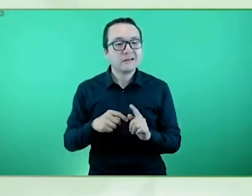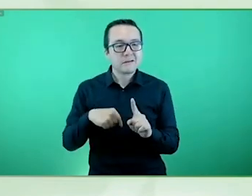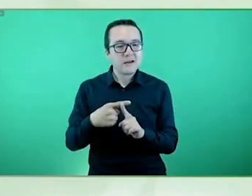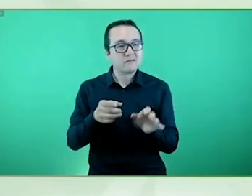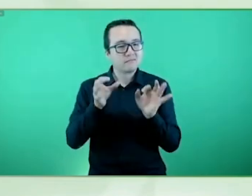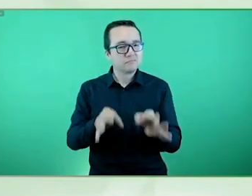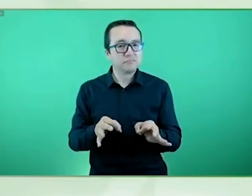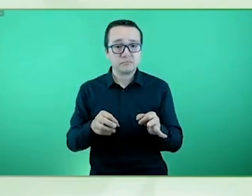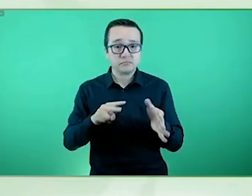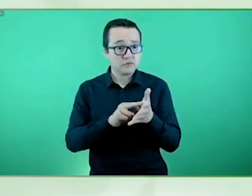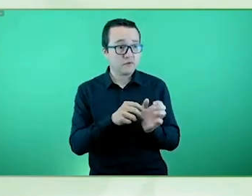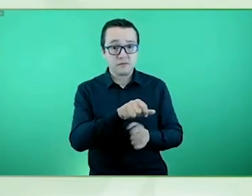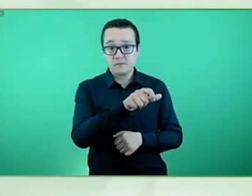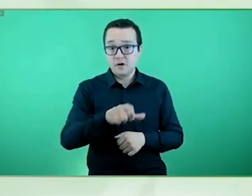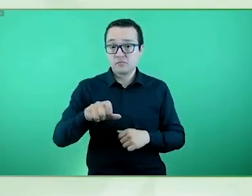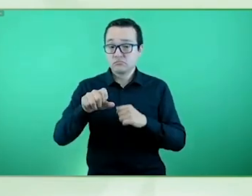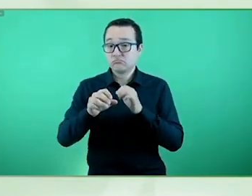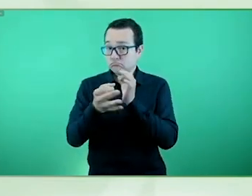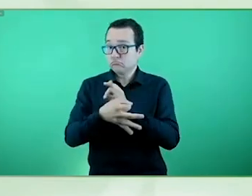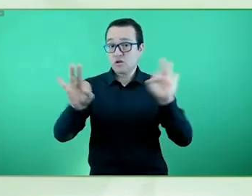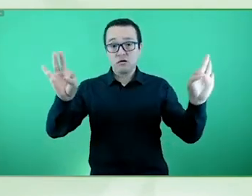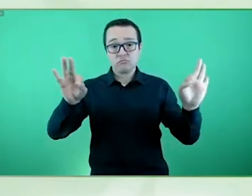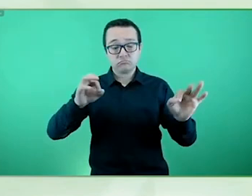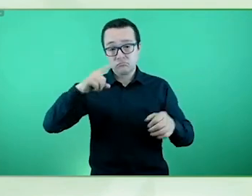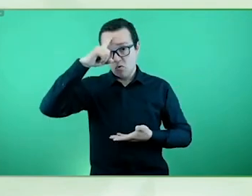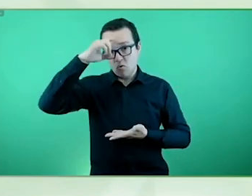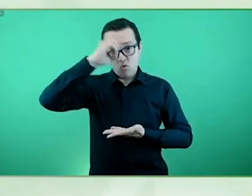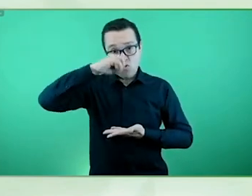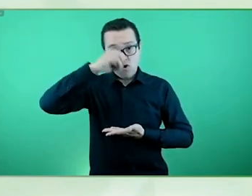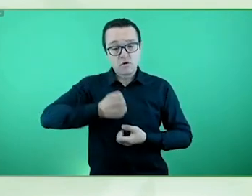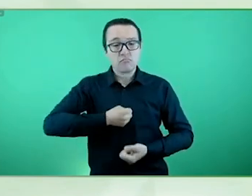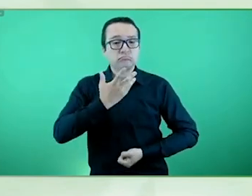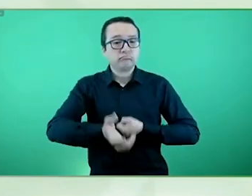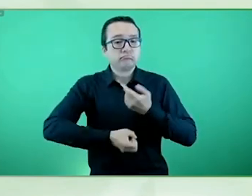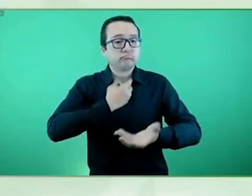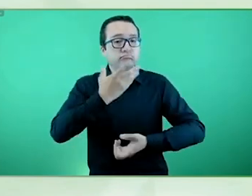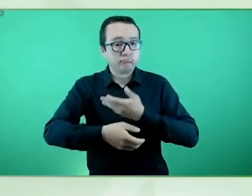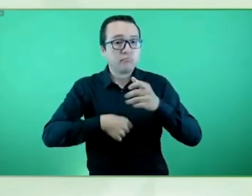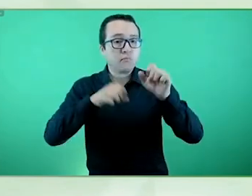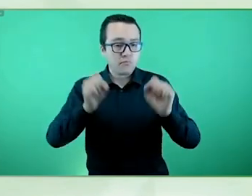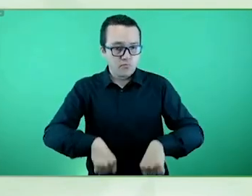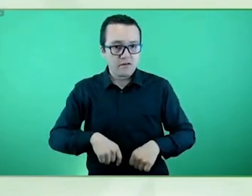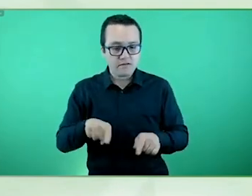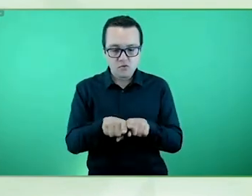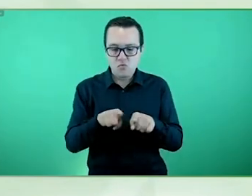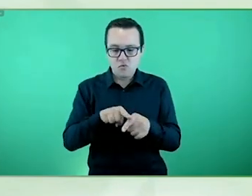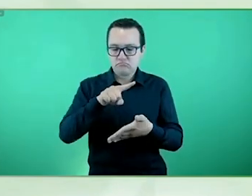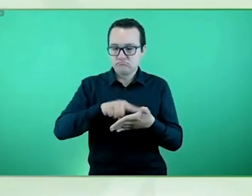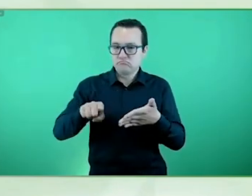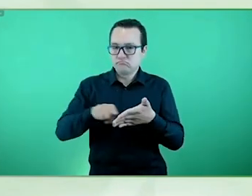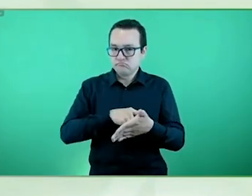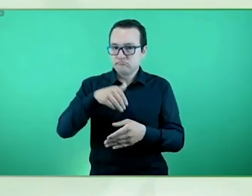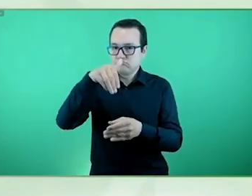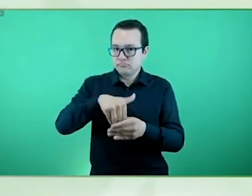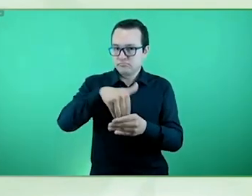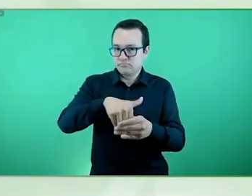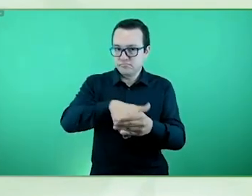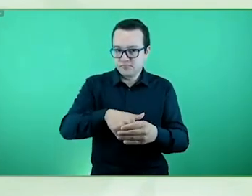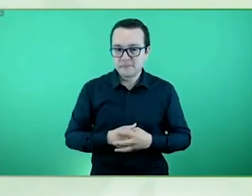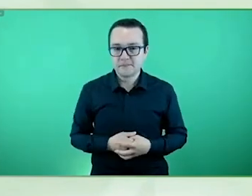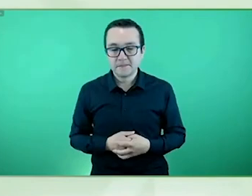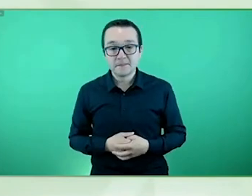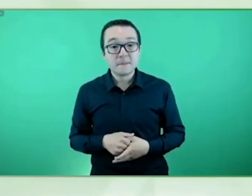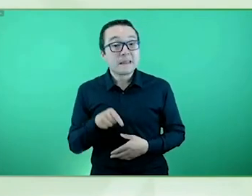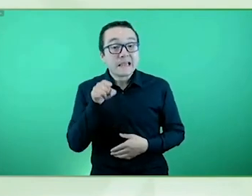de la voluntad de las personas con discapacidad como electores y a este fin solo cuando sea necesario y siempre a